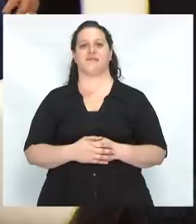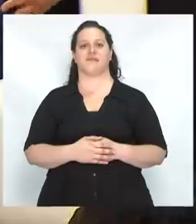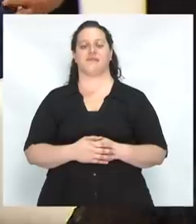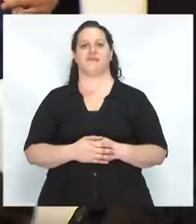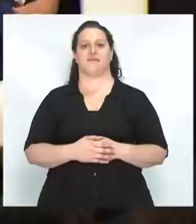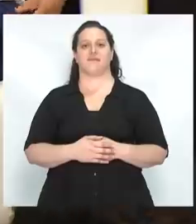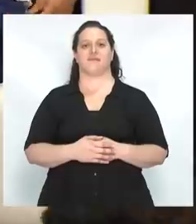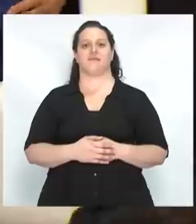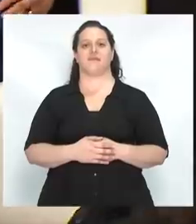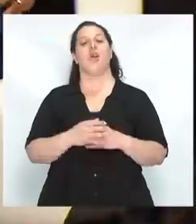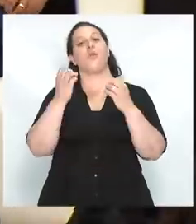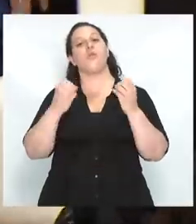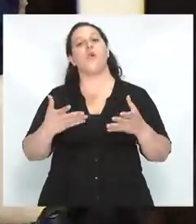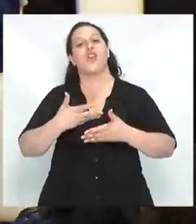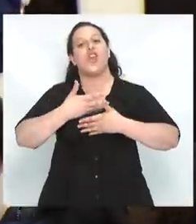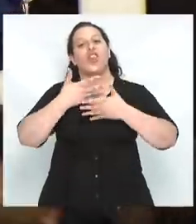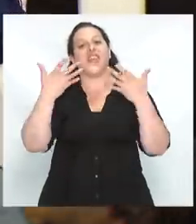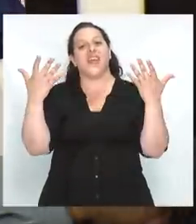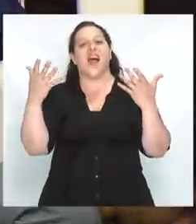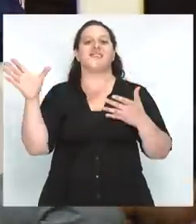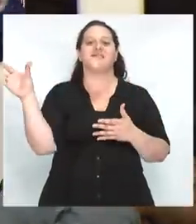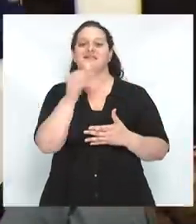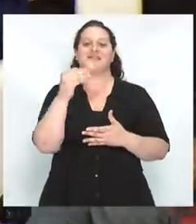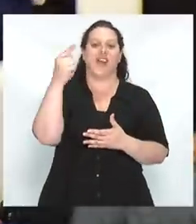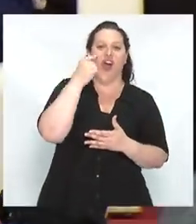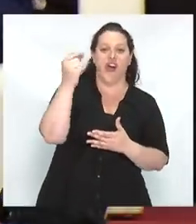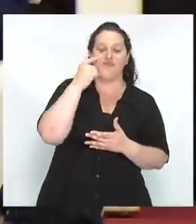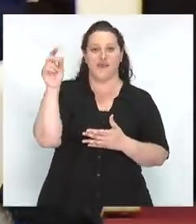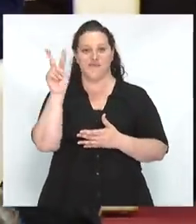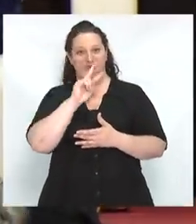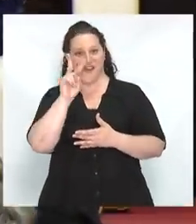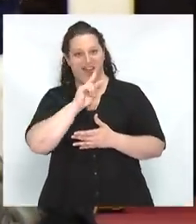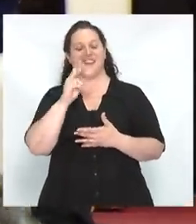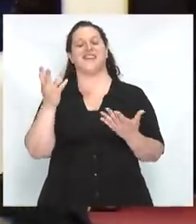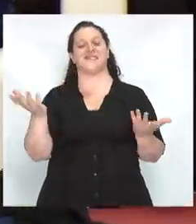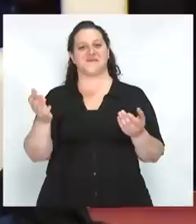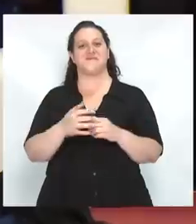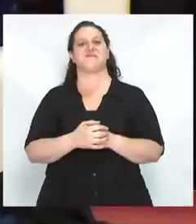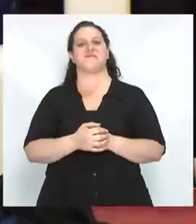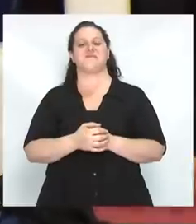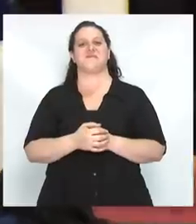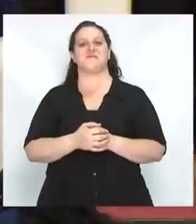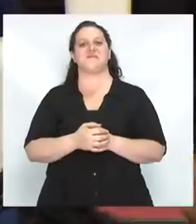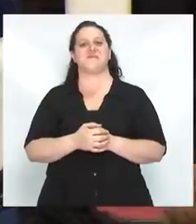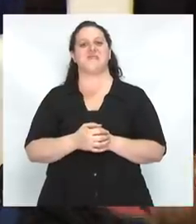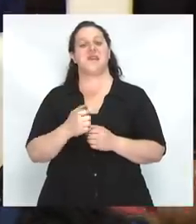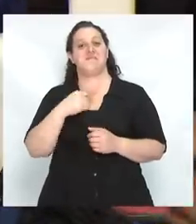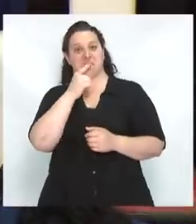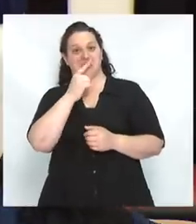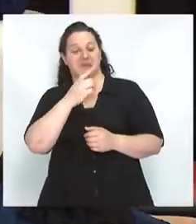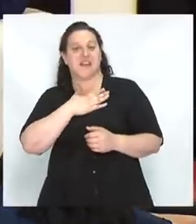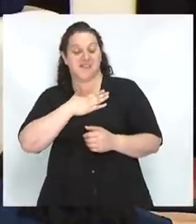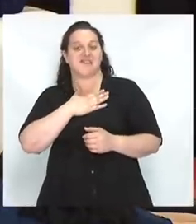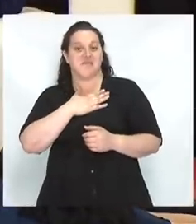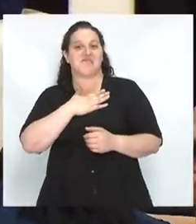Buenos días a todas y a todos. Pues creo que compartimos